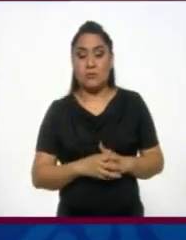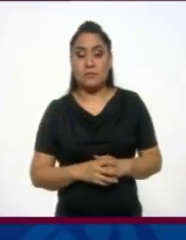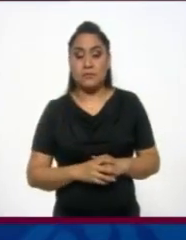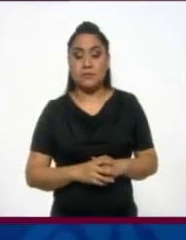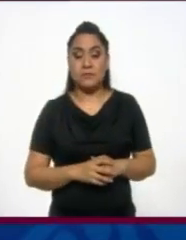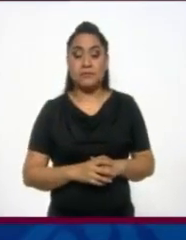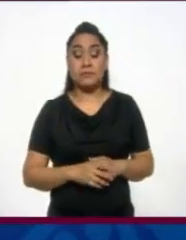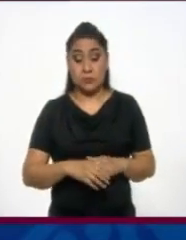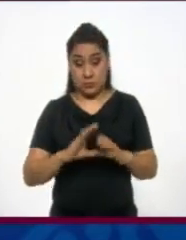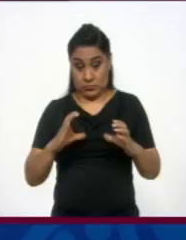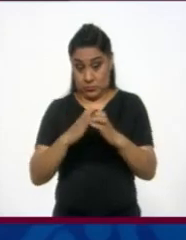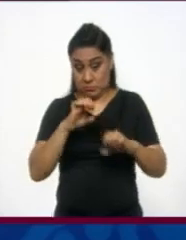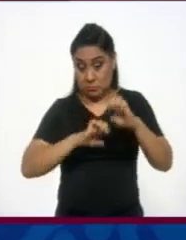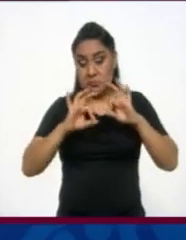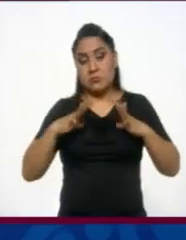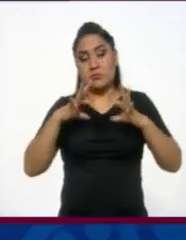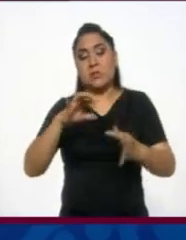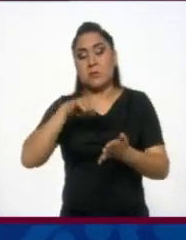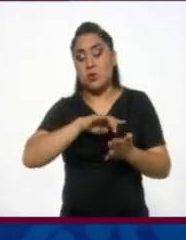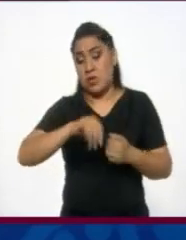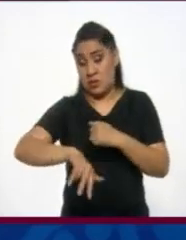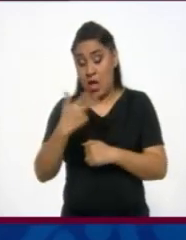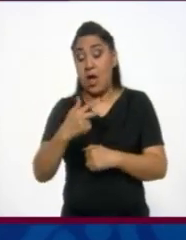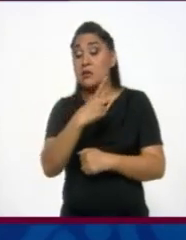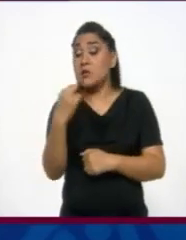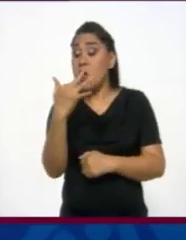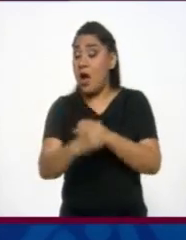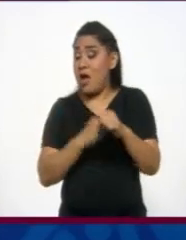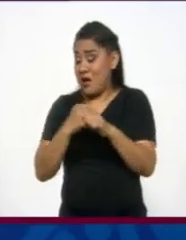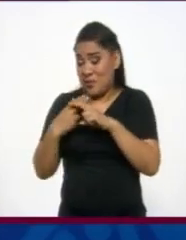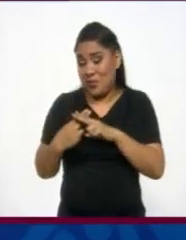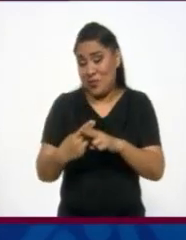La compañía fue fundada en 1913. Tiene 105 años.